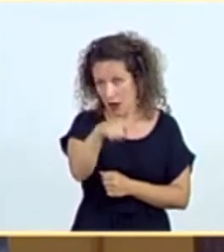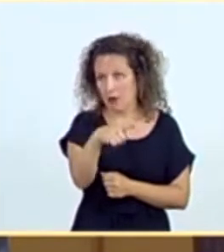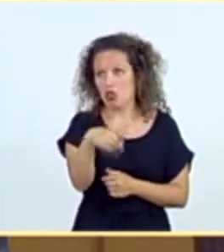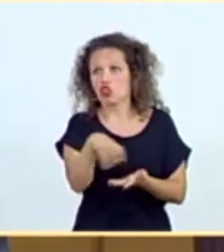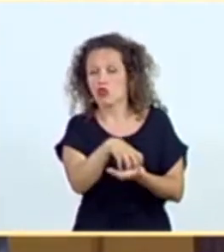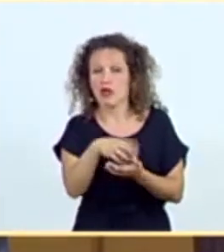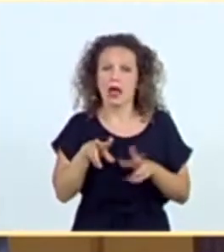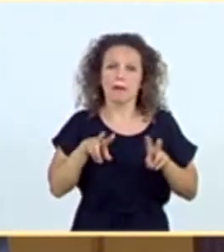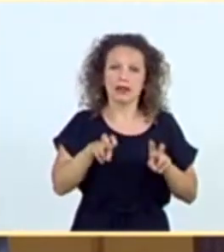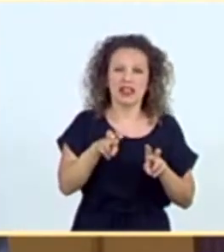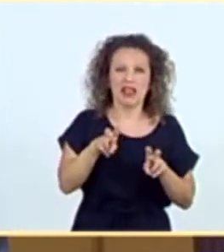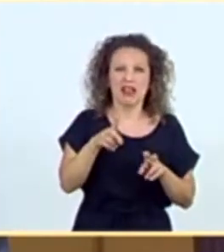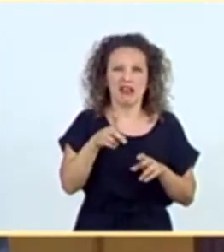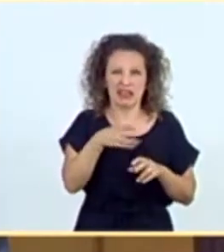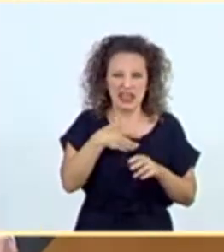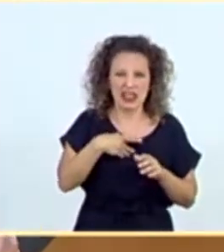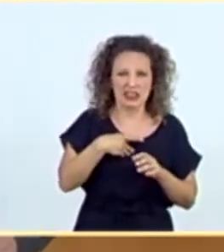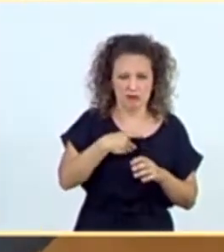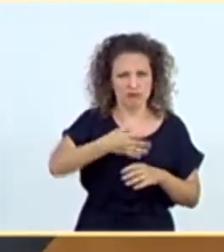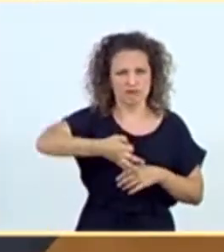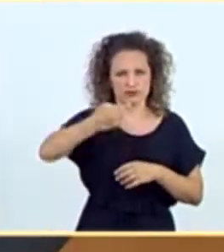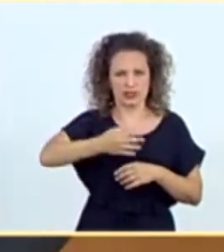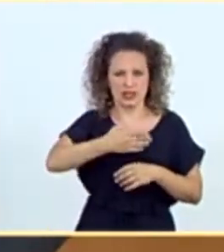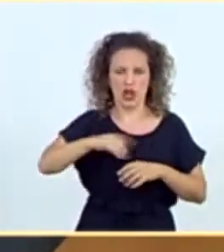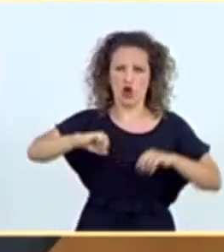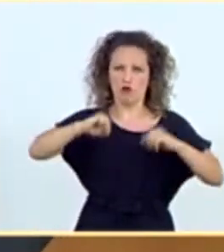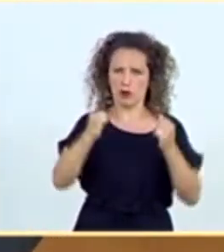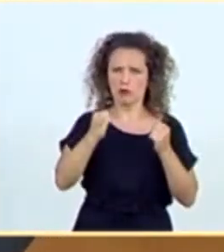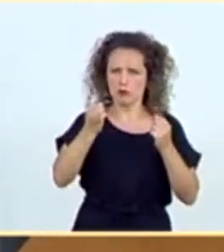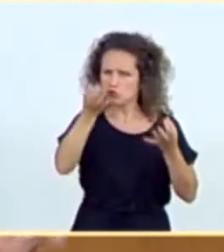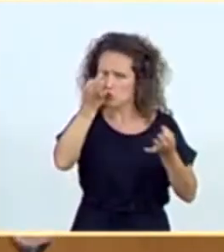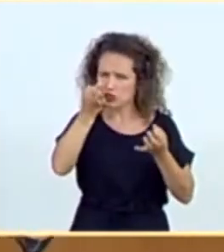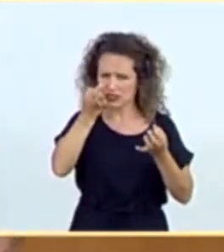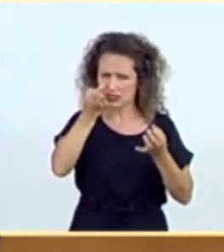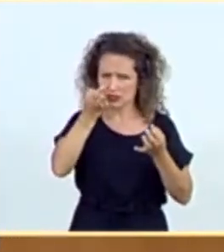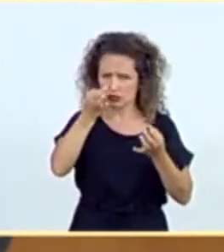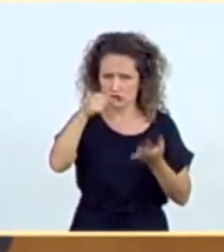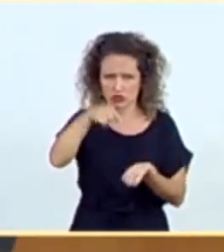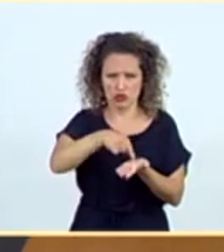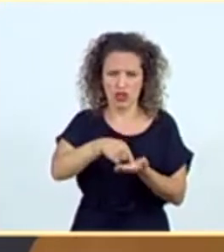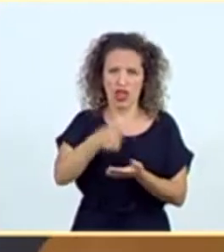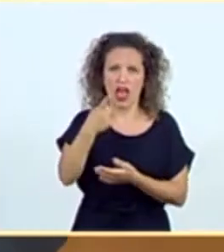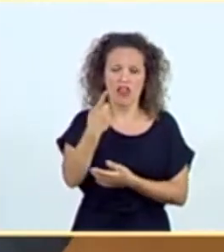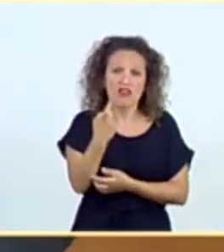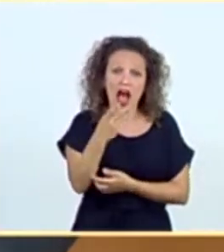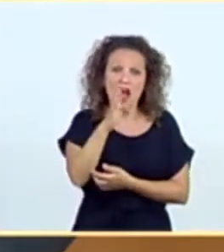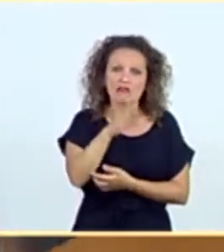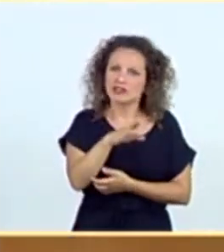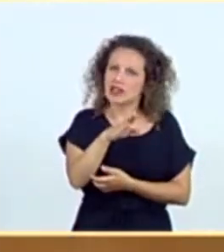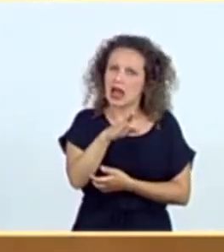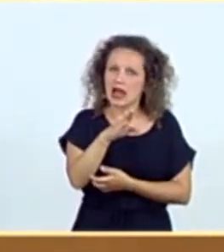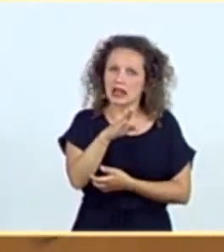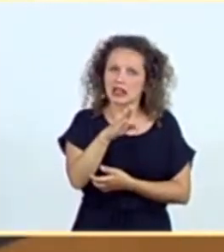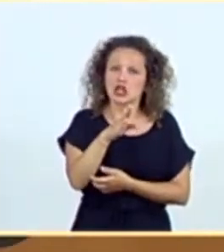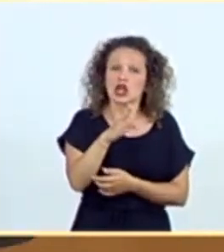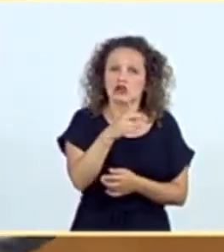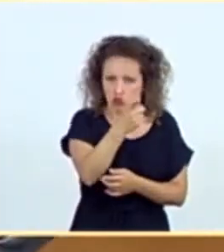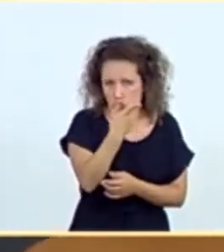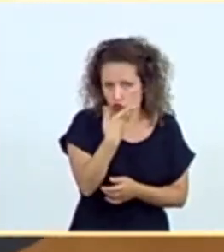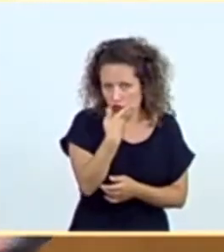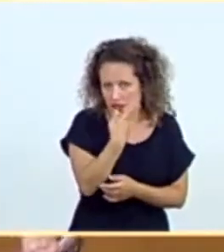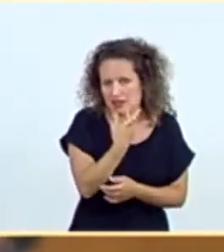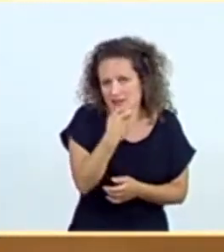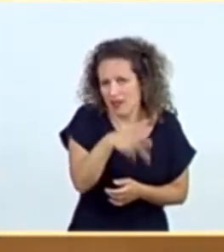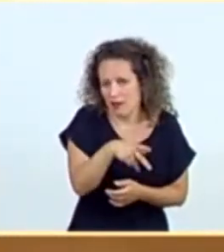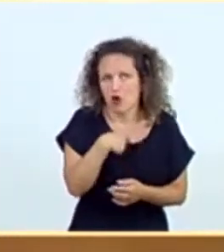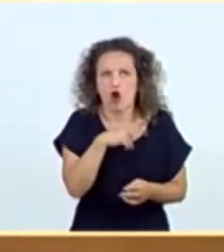iniciales, decretaron confinamientos tan estrictos como el que decretamos aquí, bueno, han tenido que corregir sus posiciones. Y no voy a dar nombres porque me parece